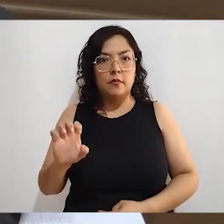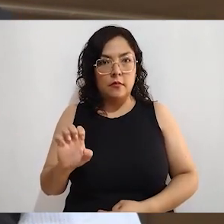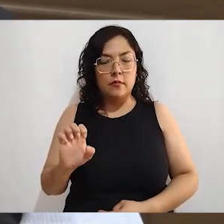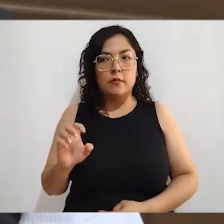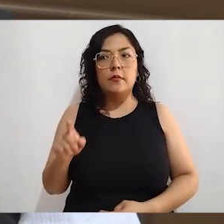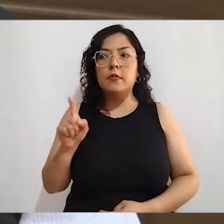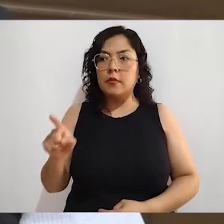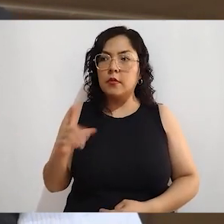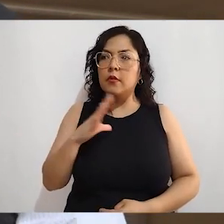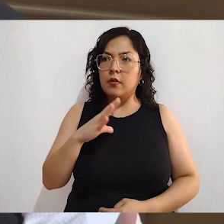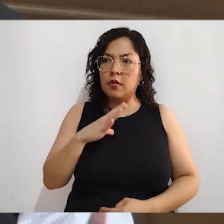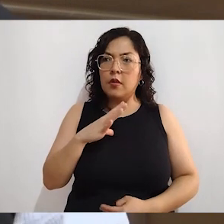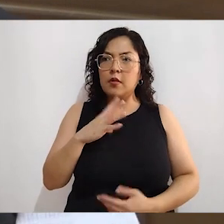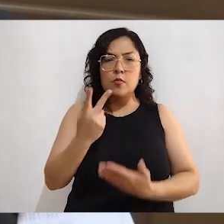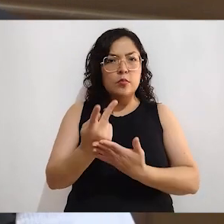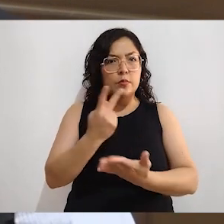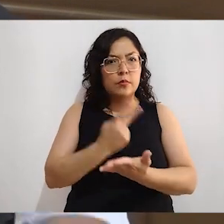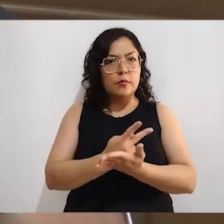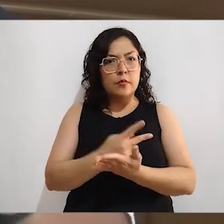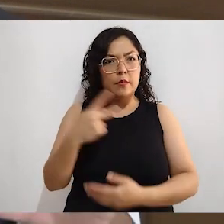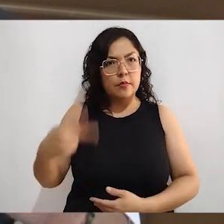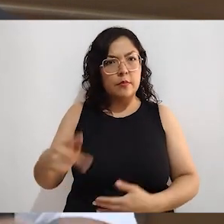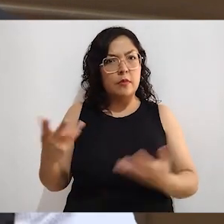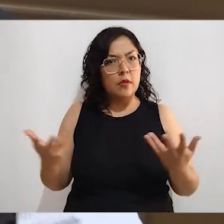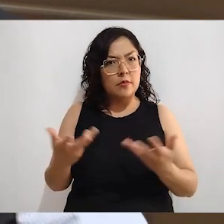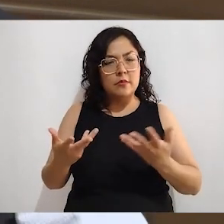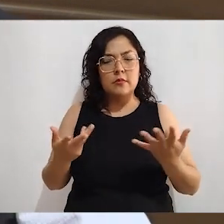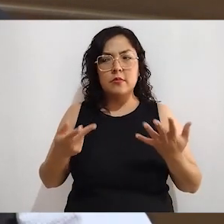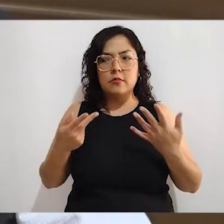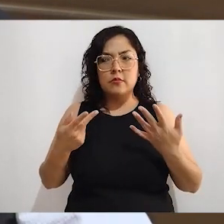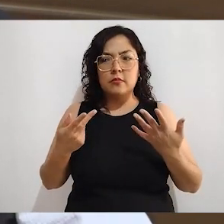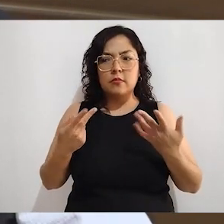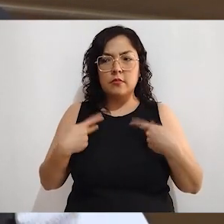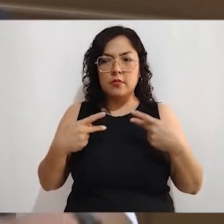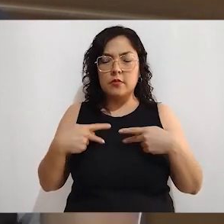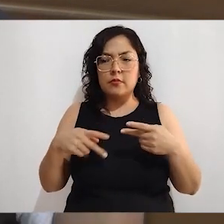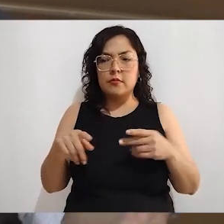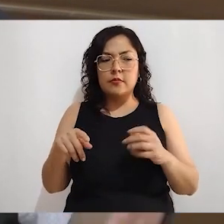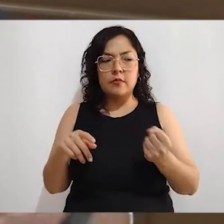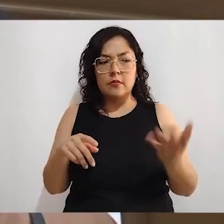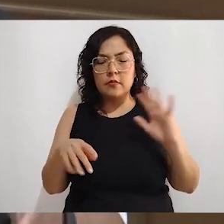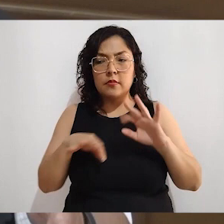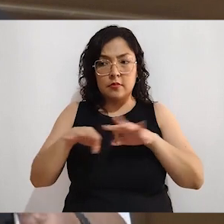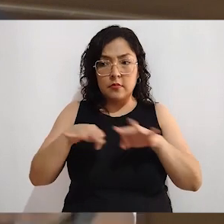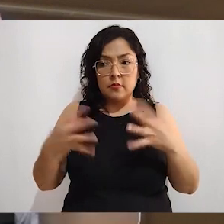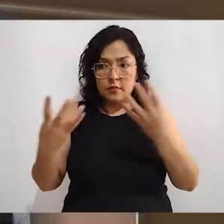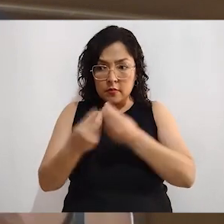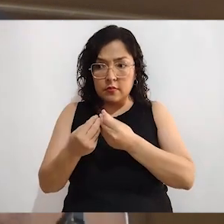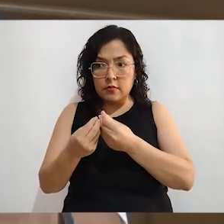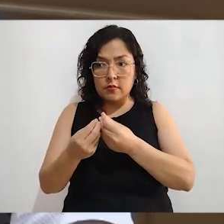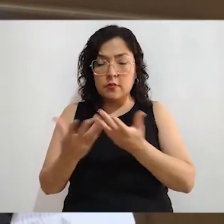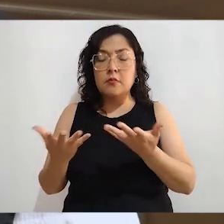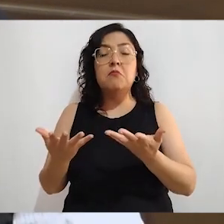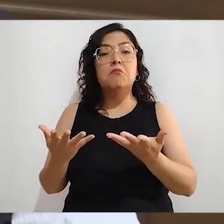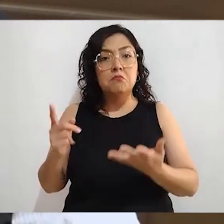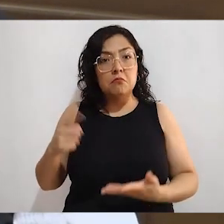ciudadana en los términos de nosotros, de sus empleados, y que incluso hay una serie de incentivos que ellos ya tienen